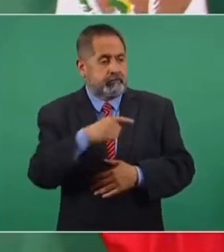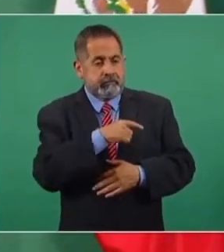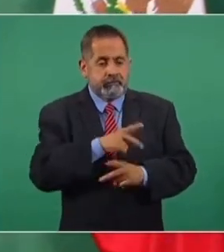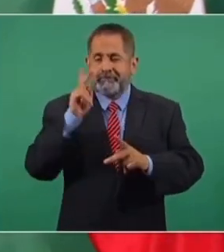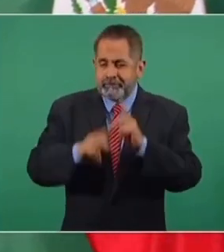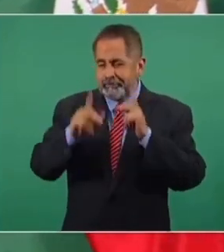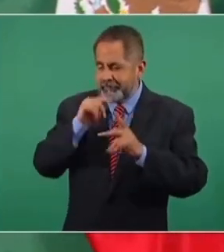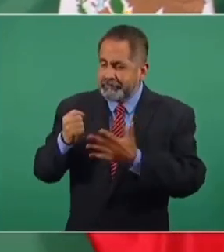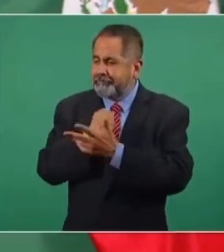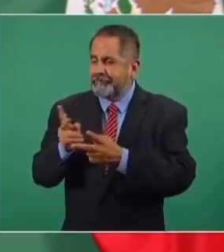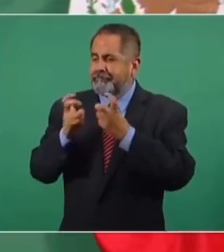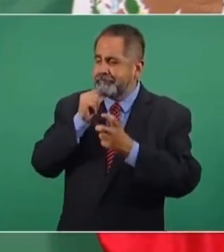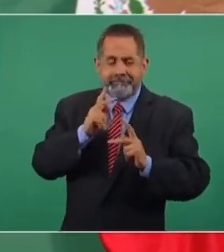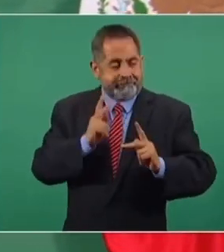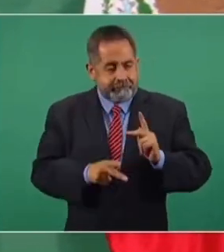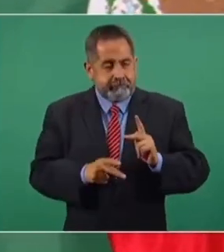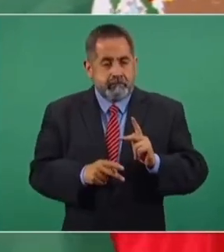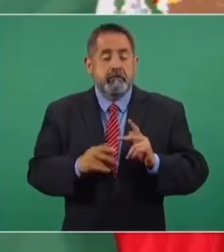tiempo de llevárselo todo,